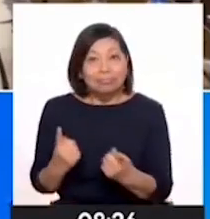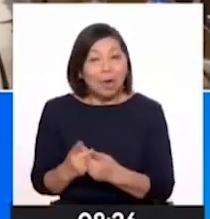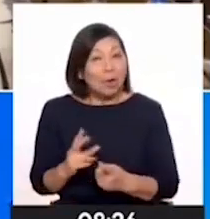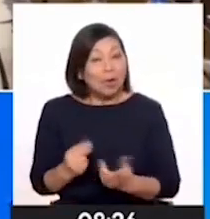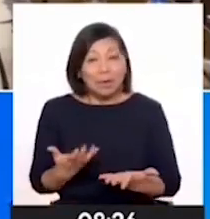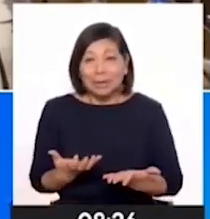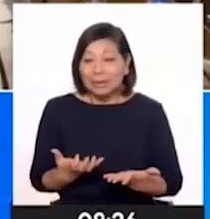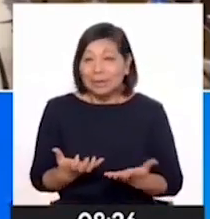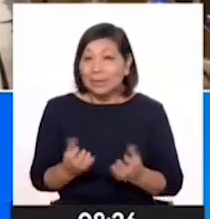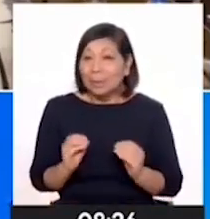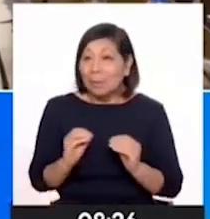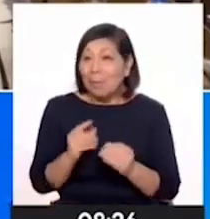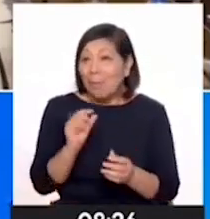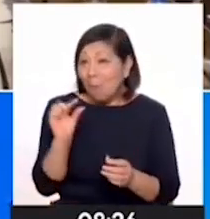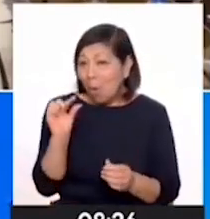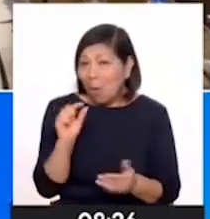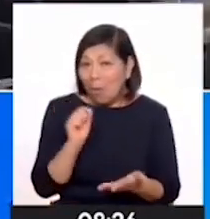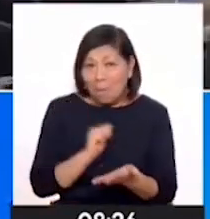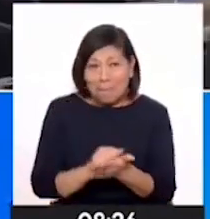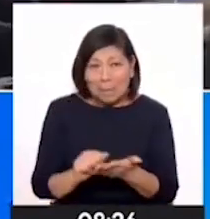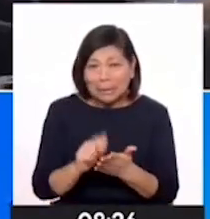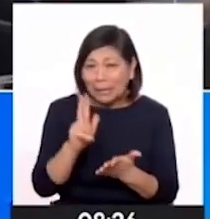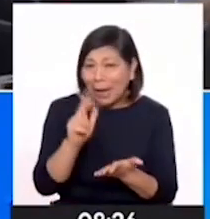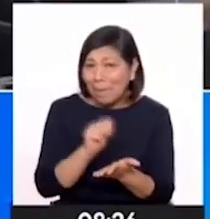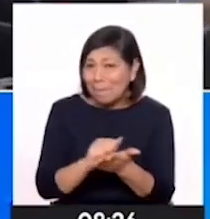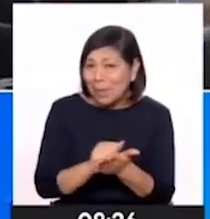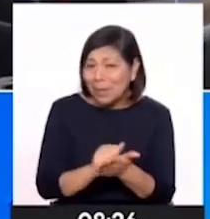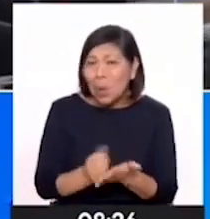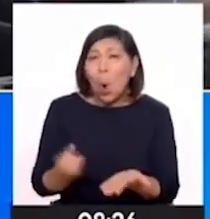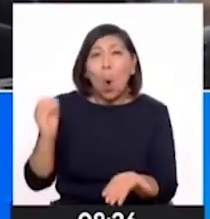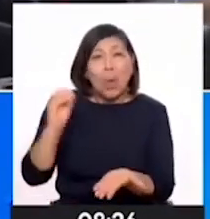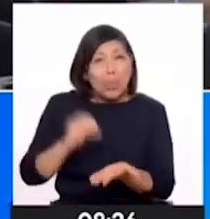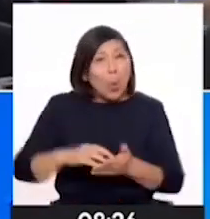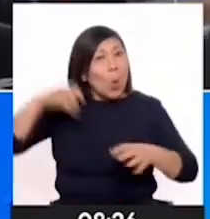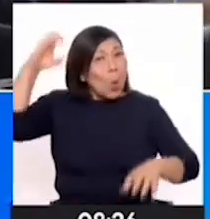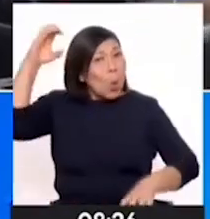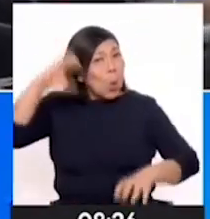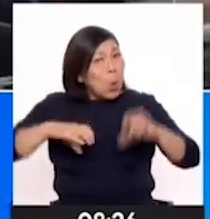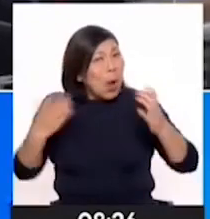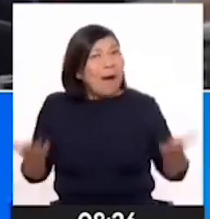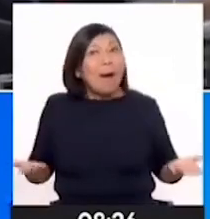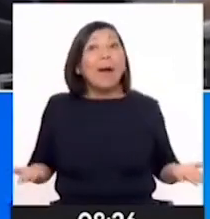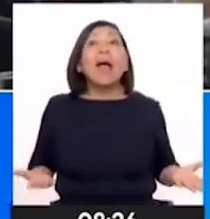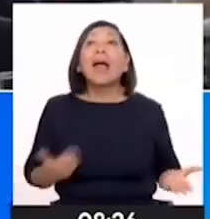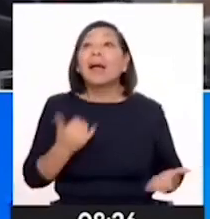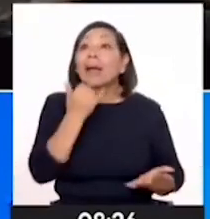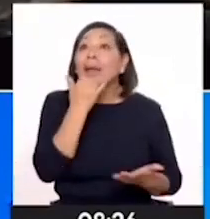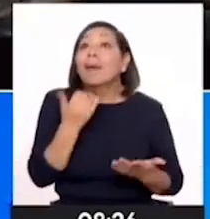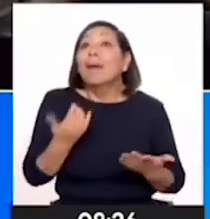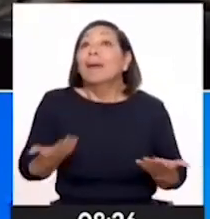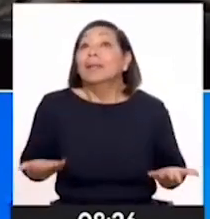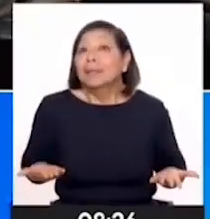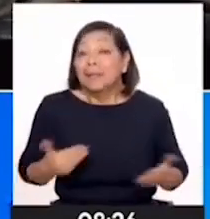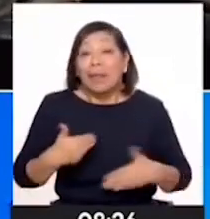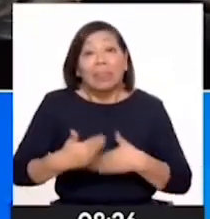nos quedan pocos meses, tres meses, y ya vienen nuevamente las lluvias, se viene el Niño Global, y ¿cómo vamos a